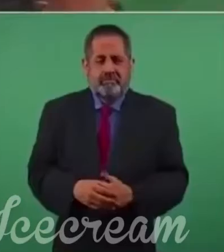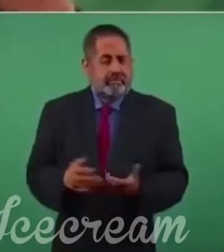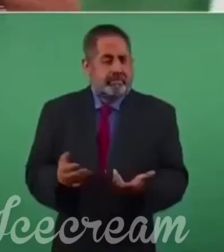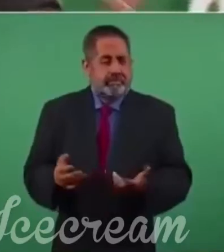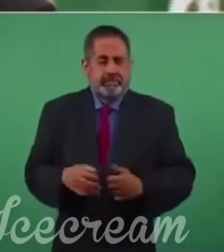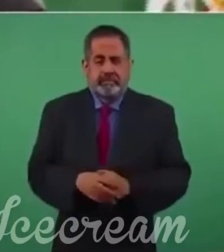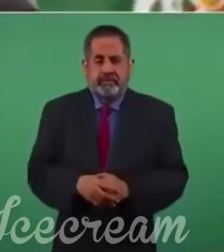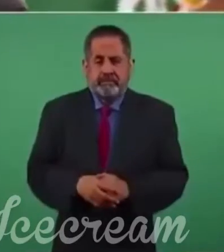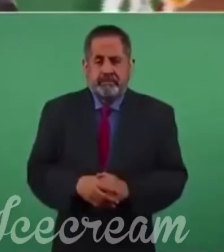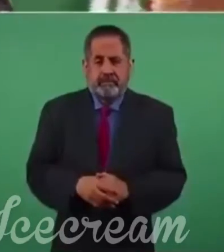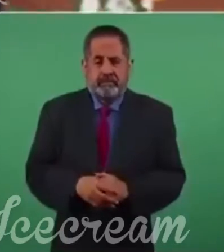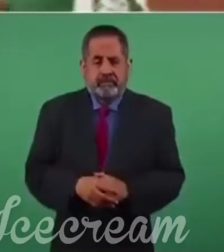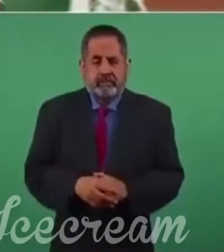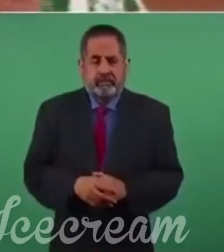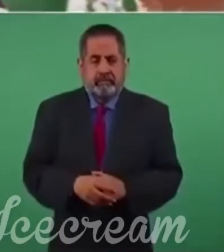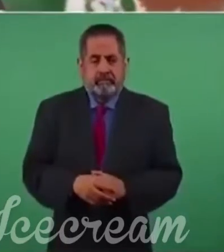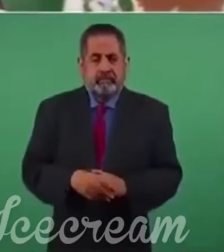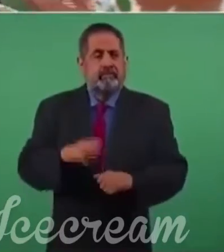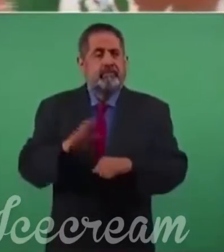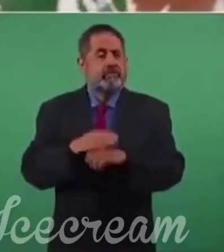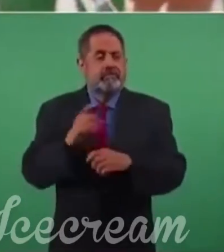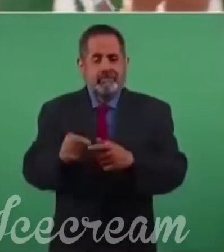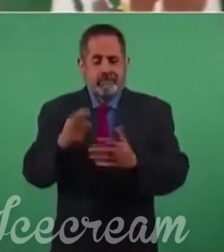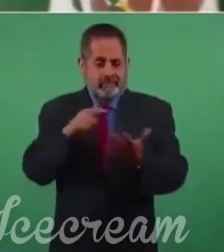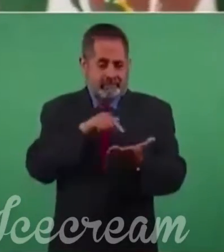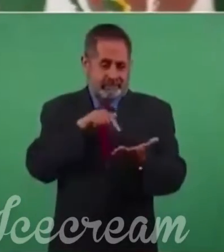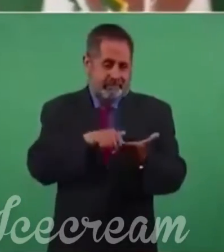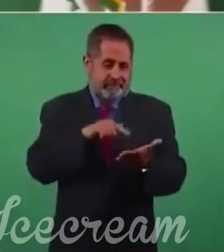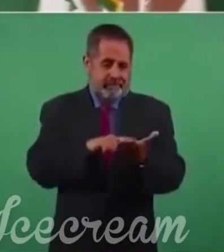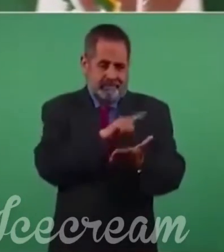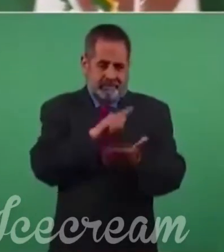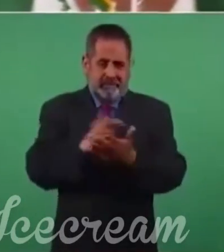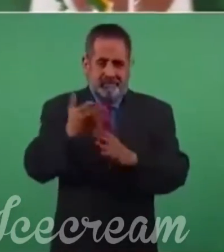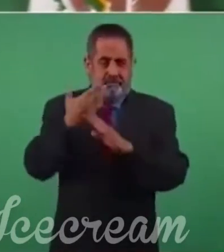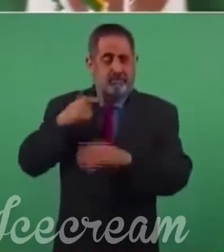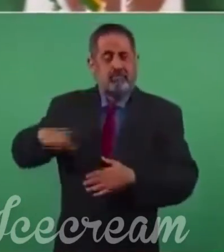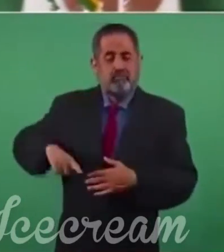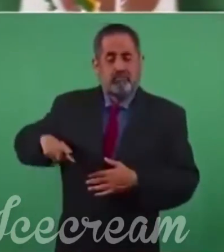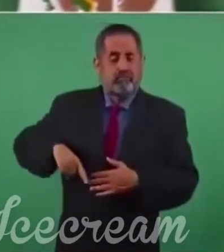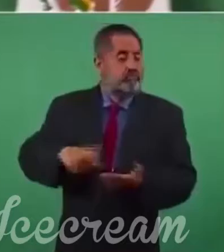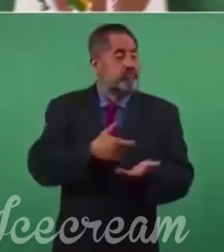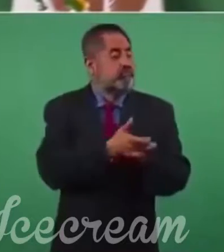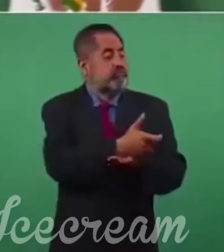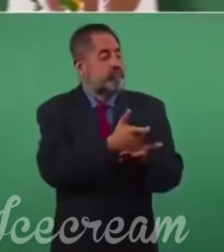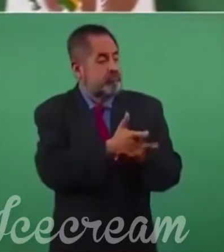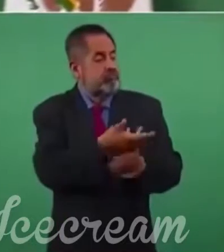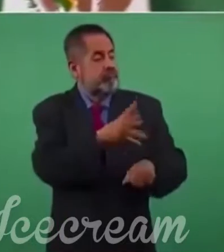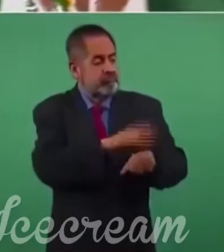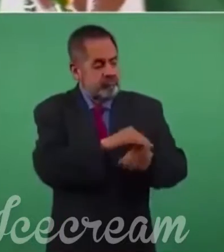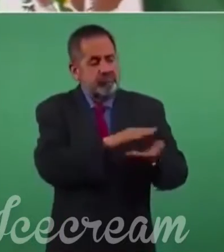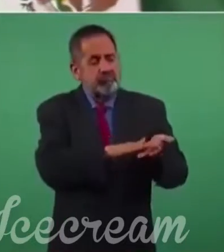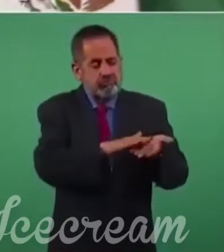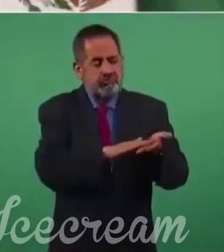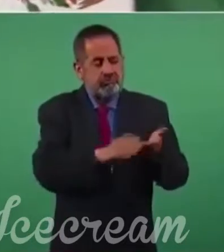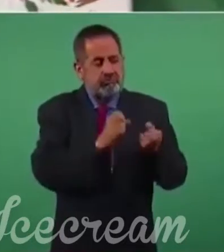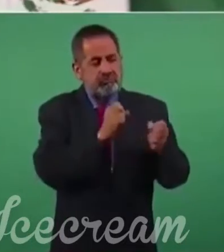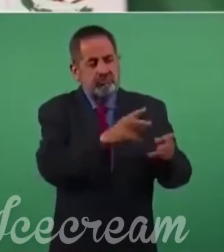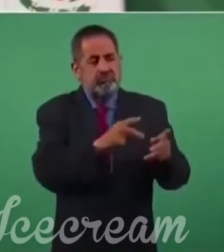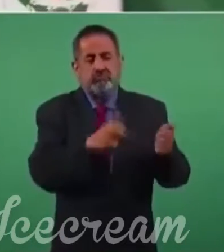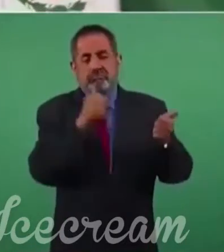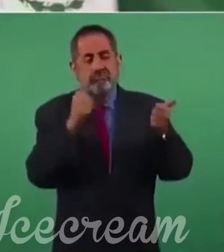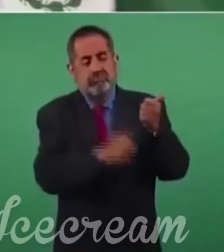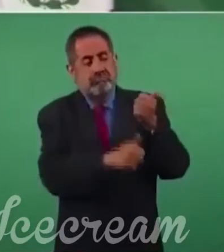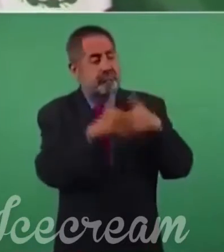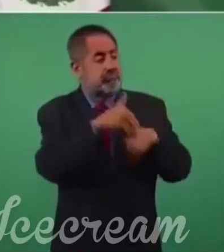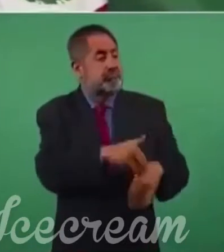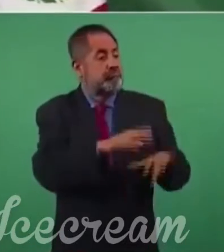el gobierno estaba al servicio de